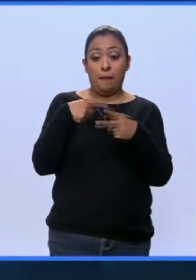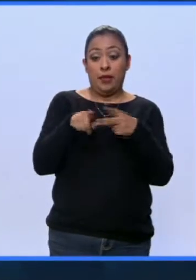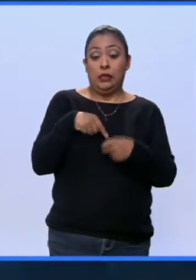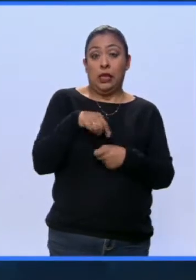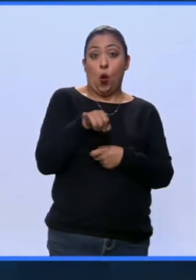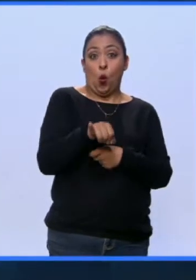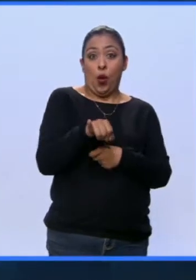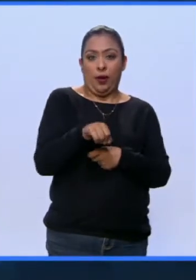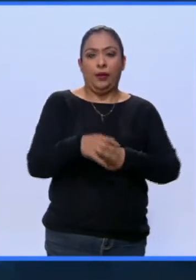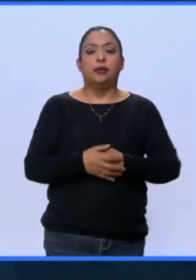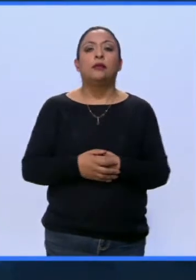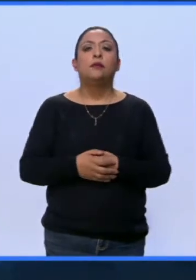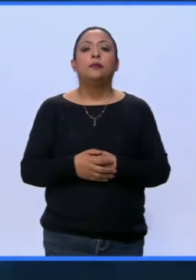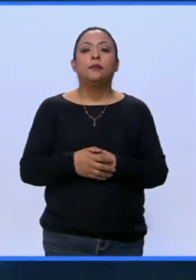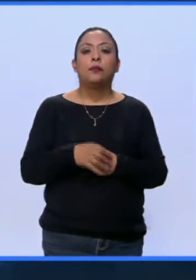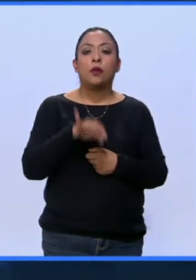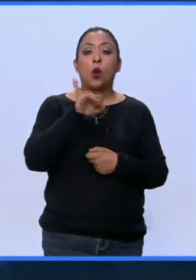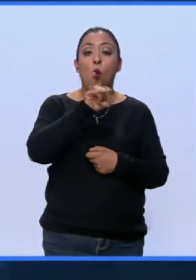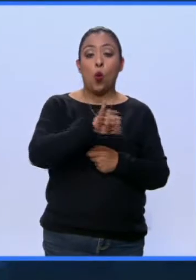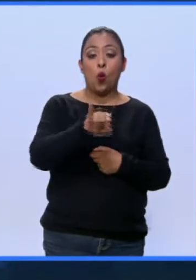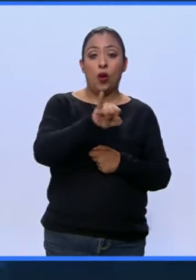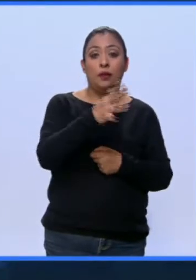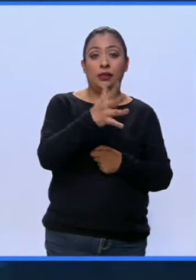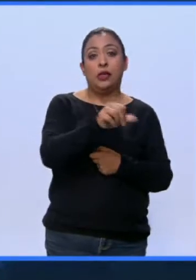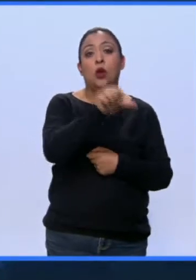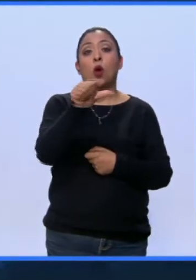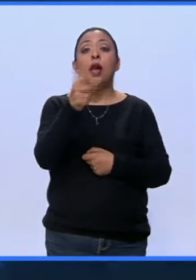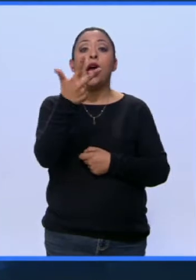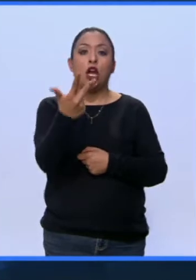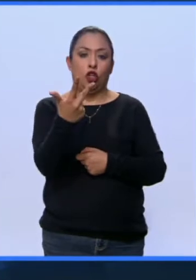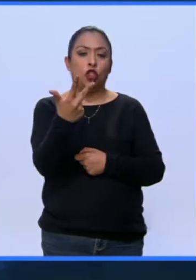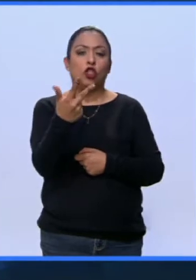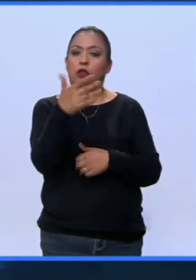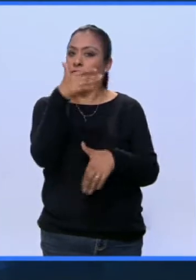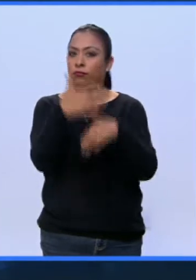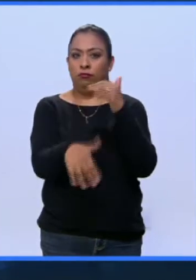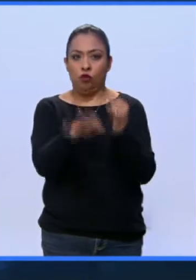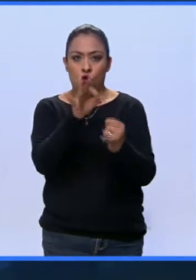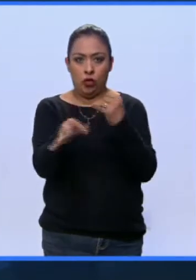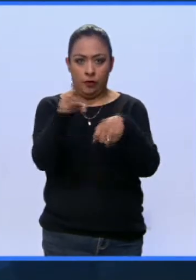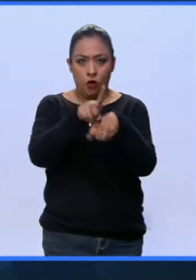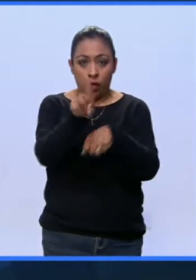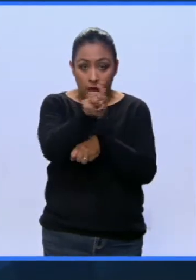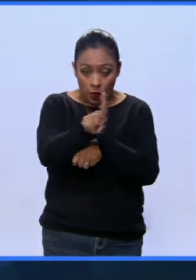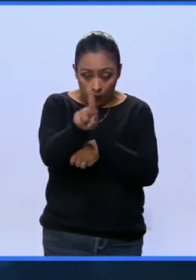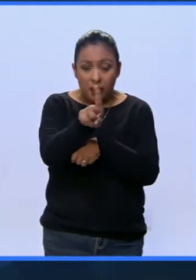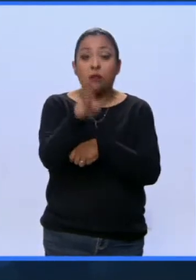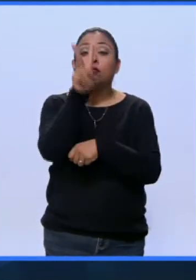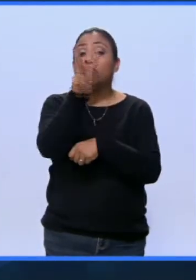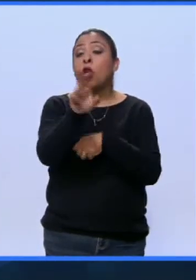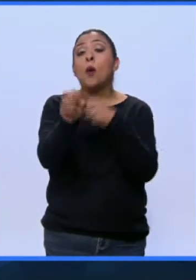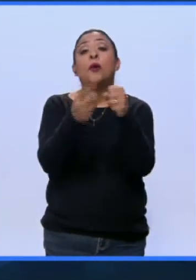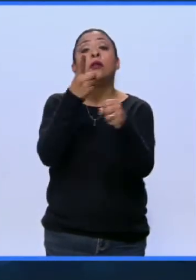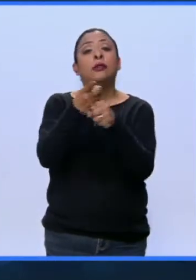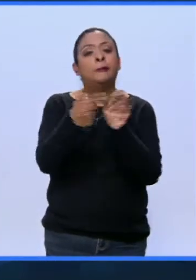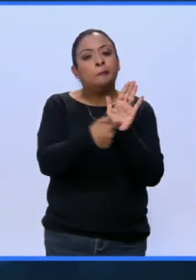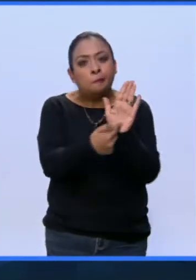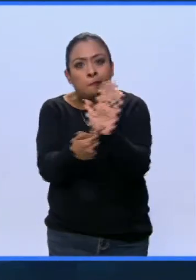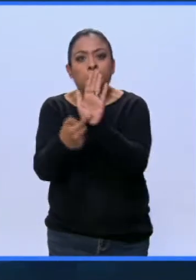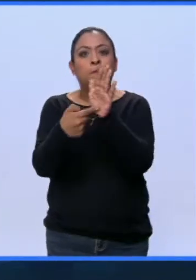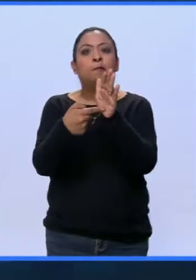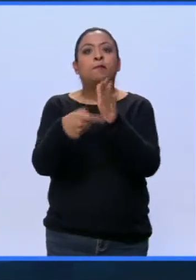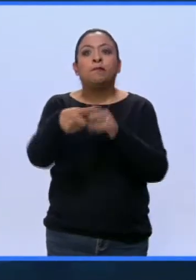jueves, es del jueves 5 al 8, termina el domingo, y es una oportunidad de dar a conocer toda la